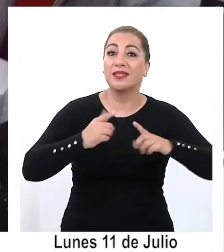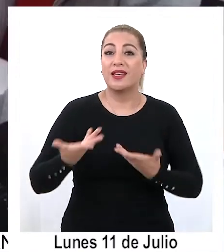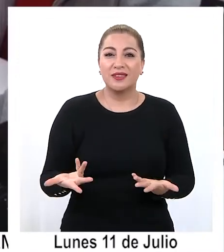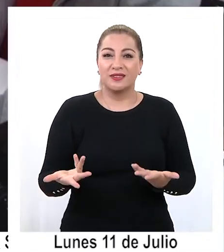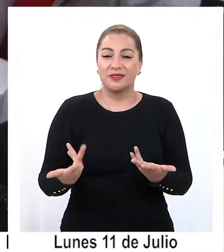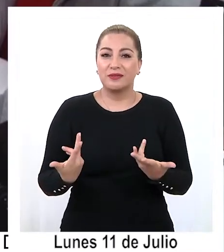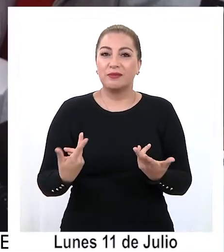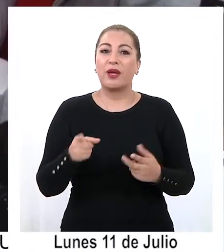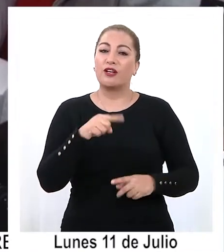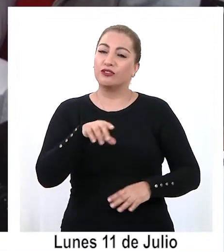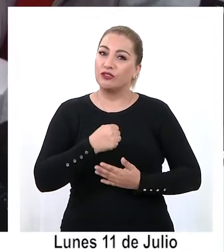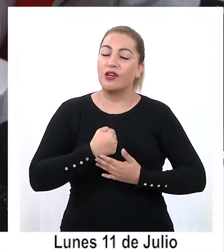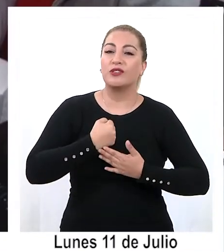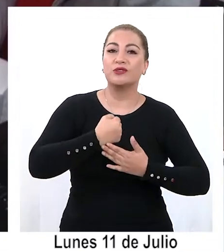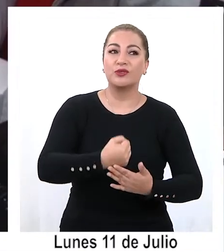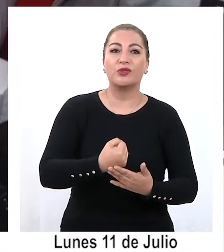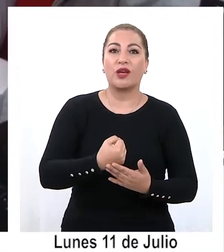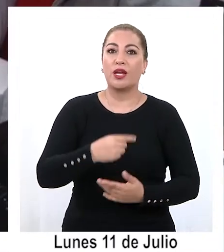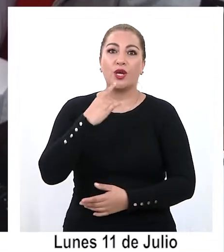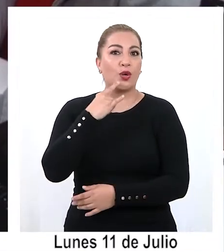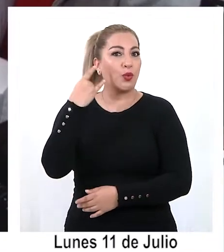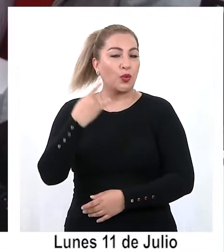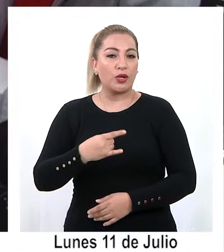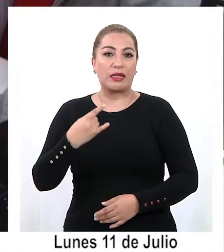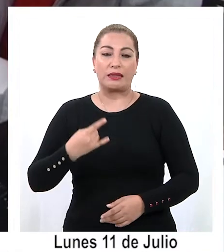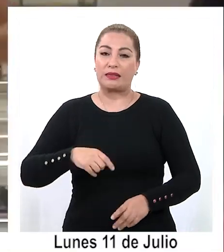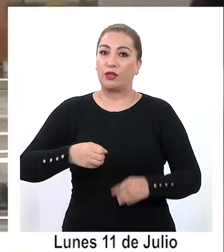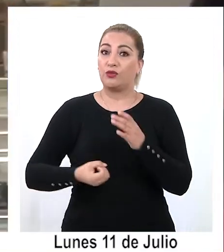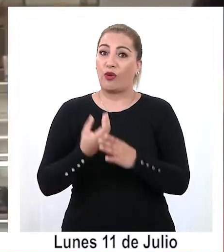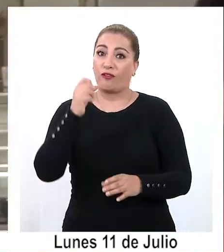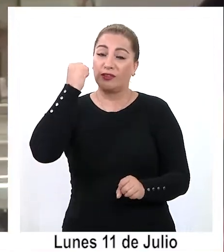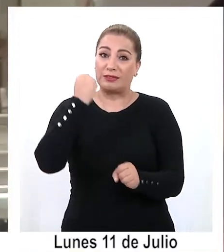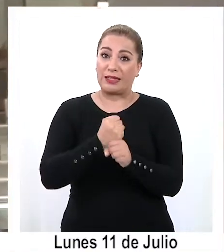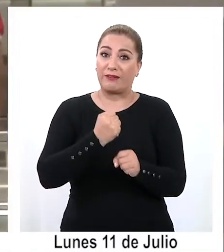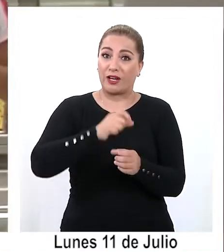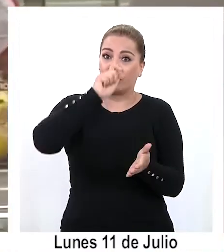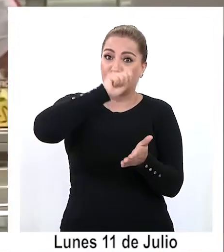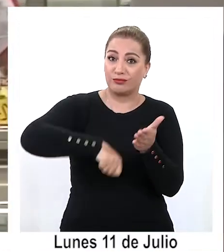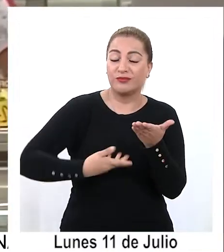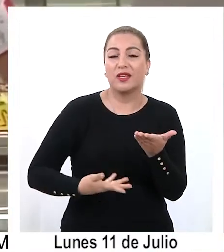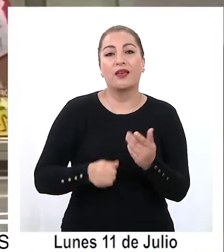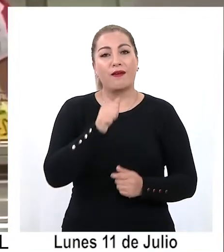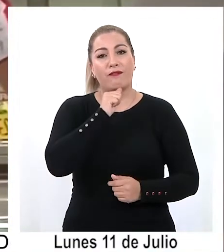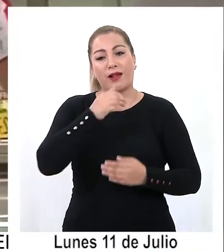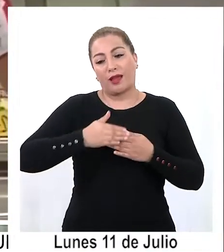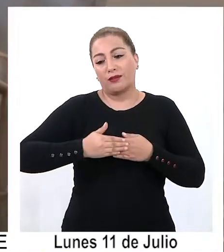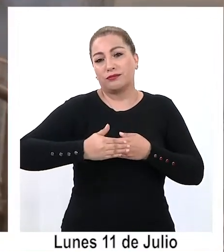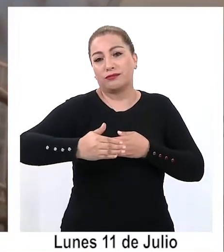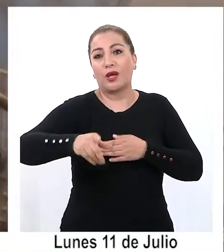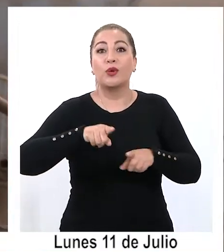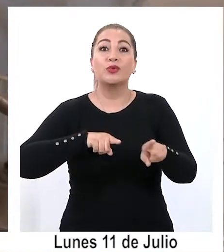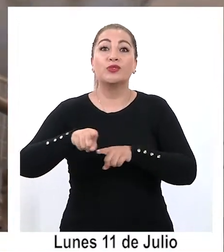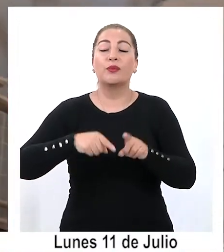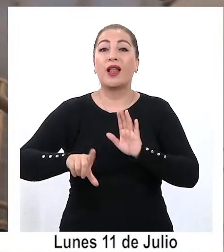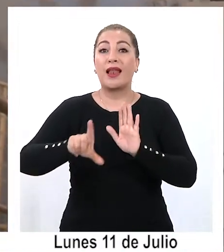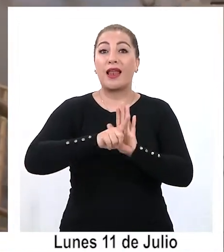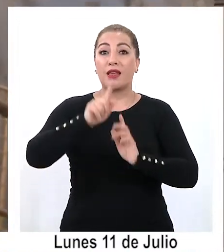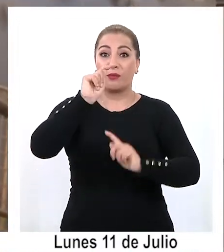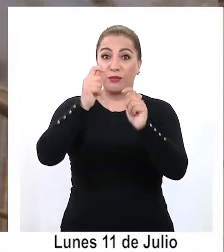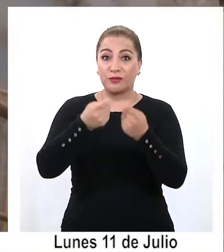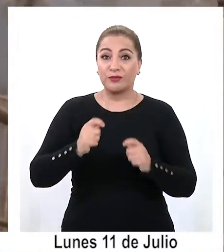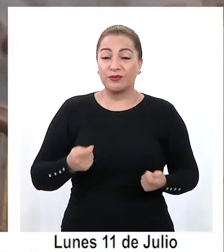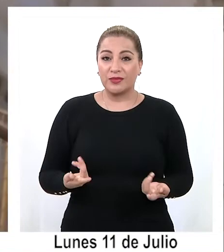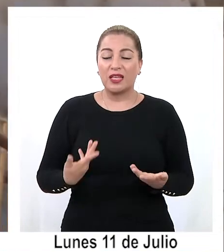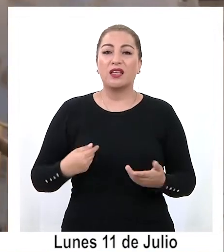objetivo de responder a una urgencia de empleabilidad, eso sí, aún queda un largo trámite ya que la ley de presupuesto